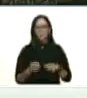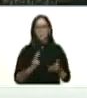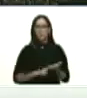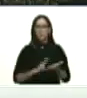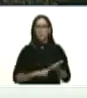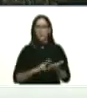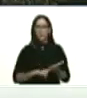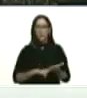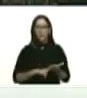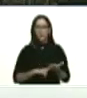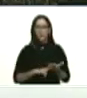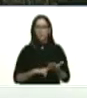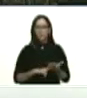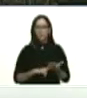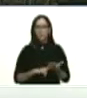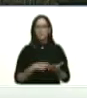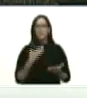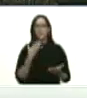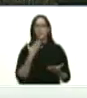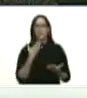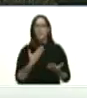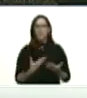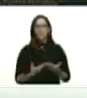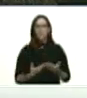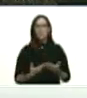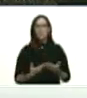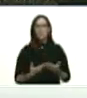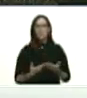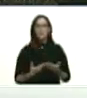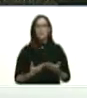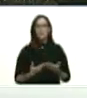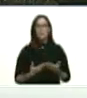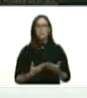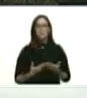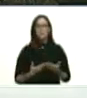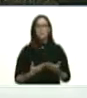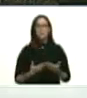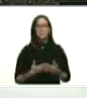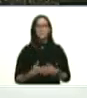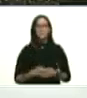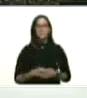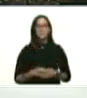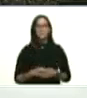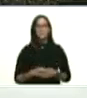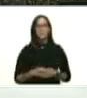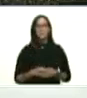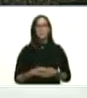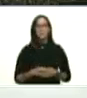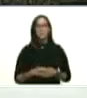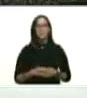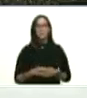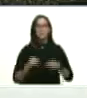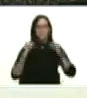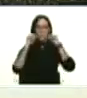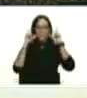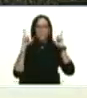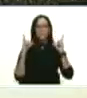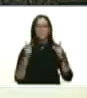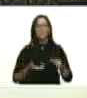nos dejan con con un impacto importante